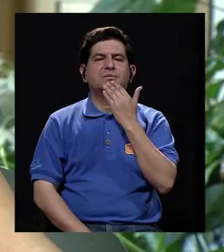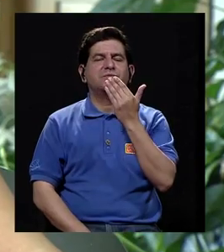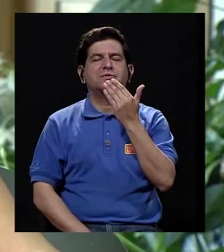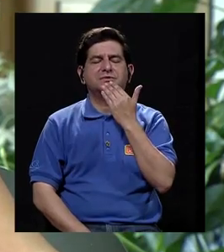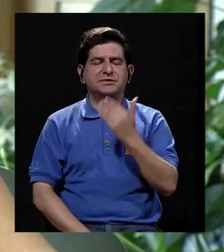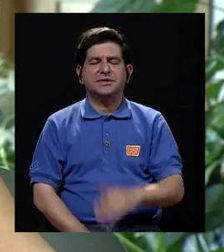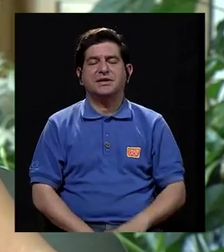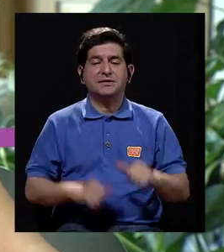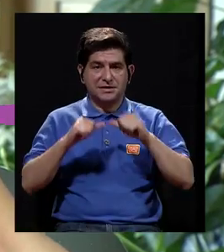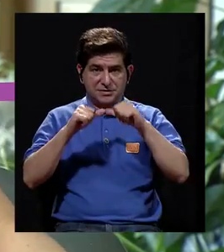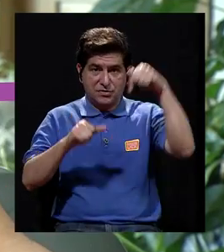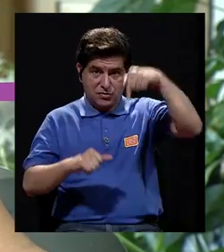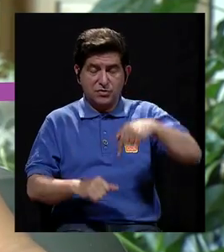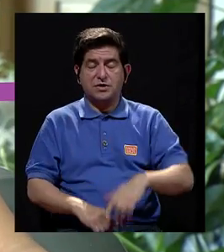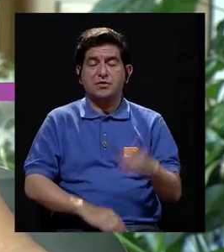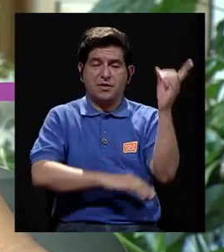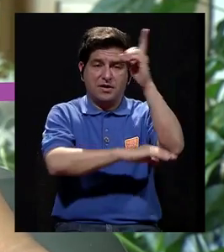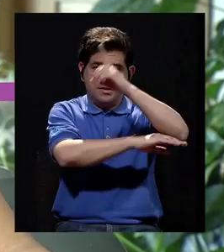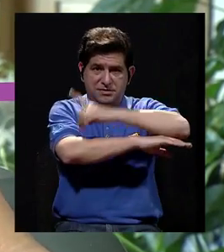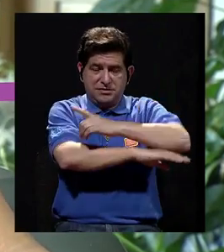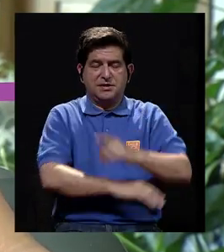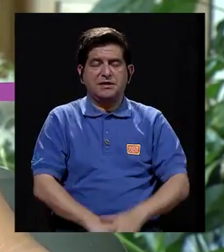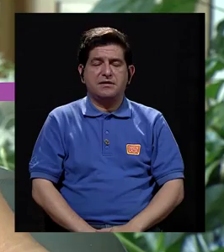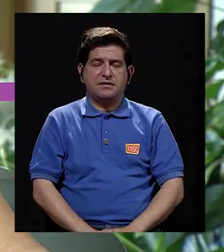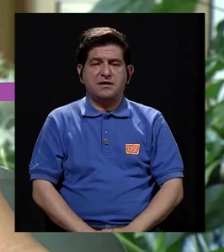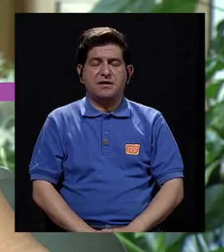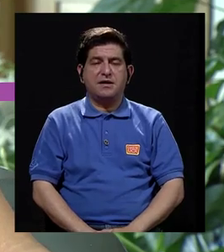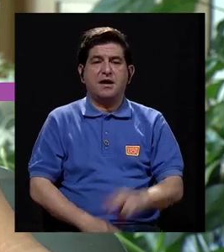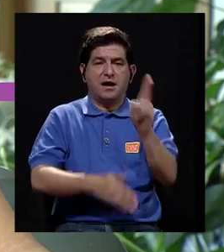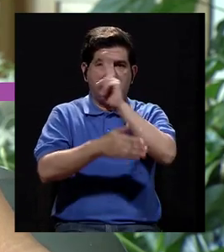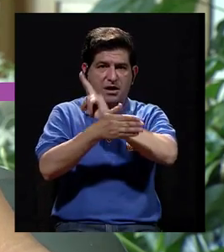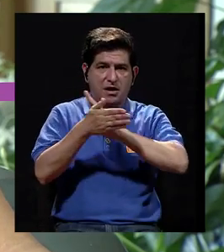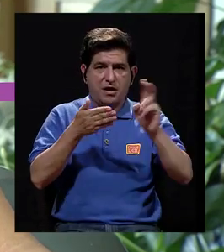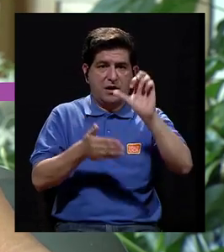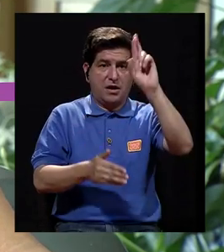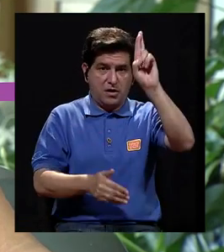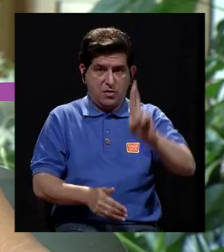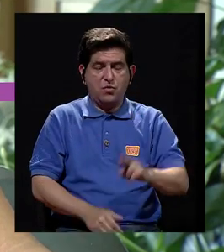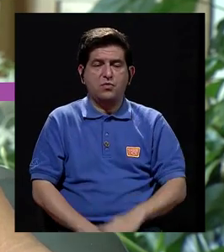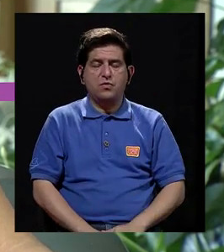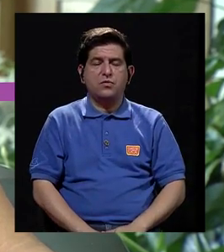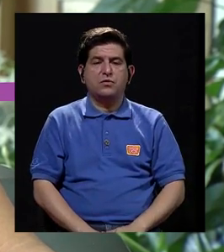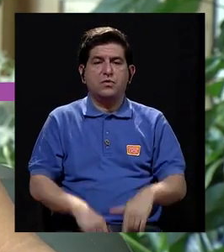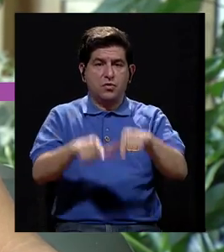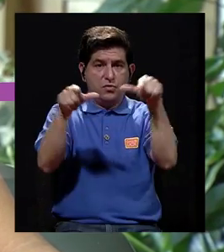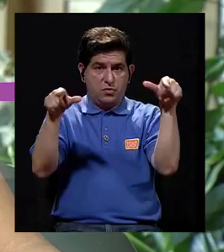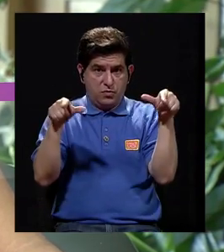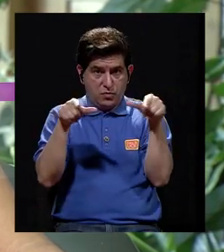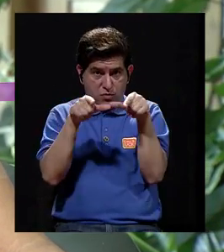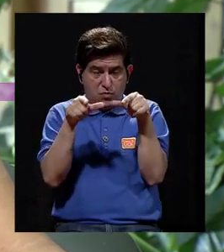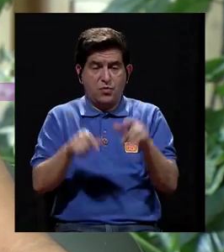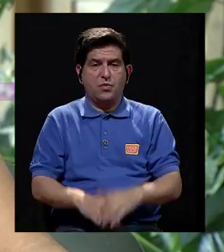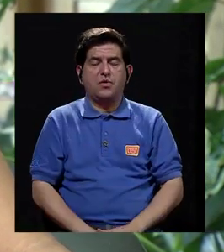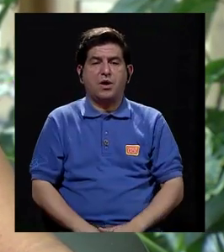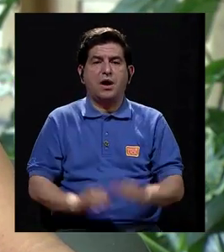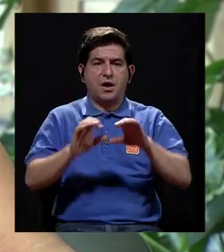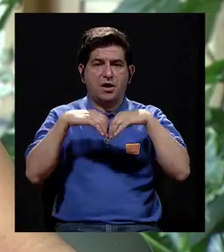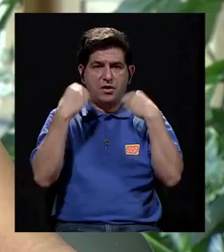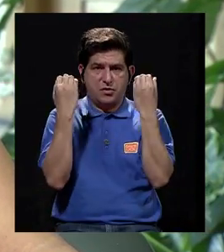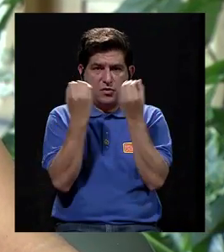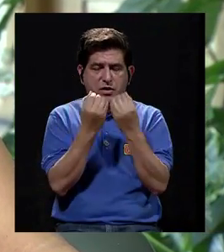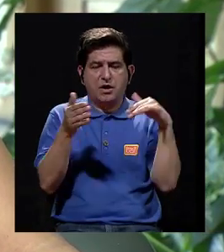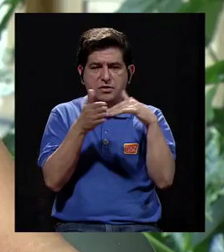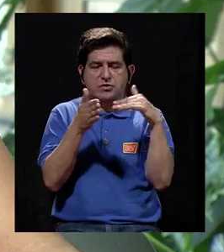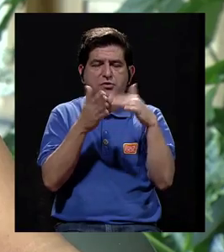Gracias por continuar con nosotros. El día de hoy nos encontramos desde la Universidad de Costa Rica, en las instalaciones de la